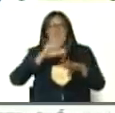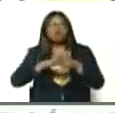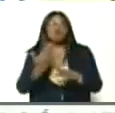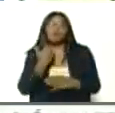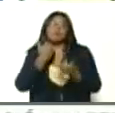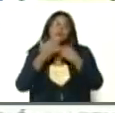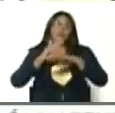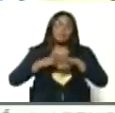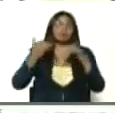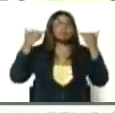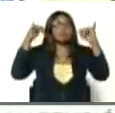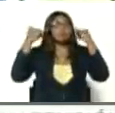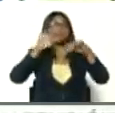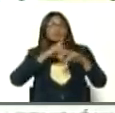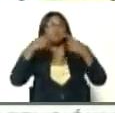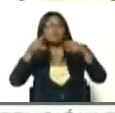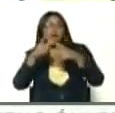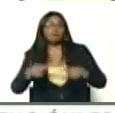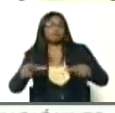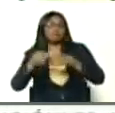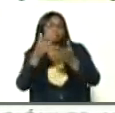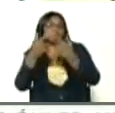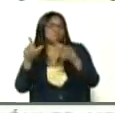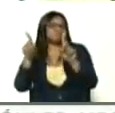contagian, porque celebré mi cumpleaños, y no sé dónde.